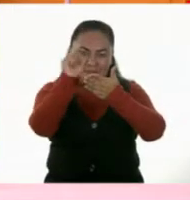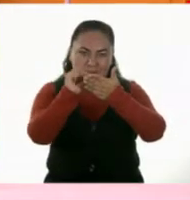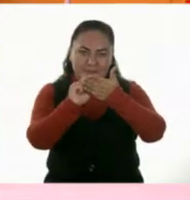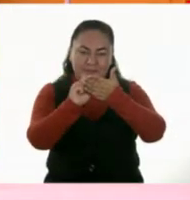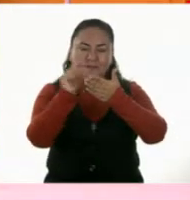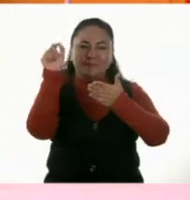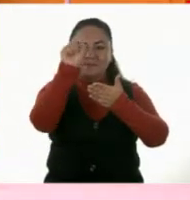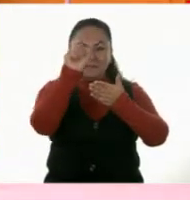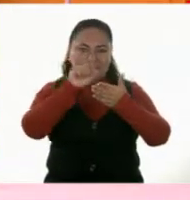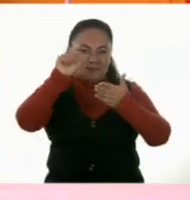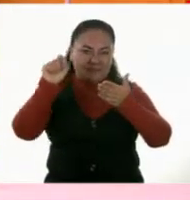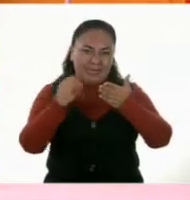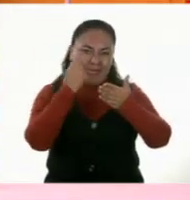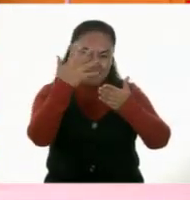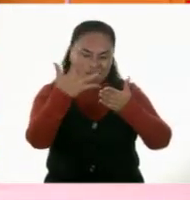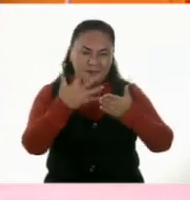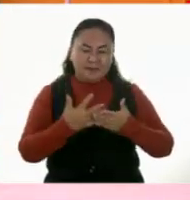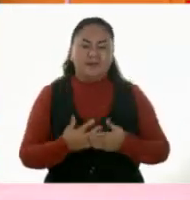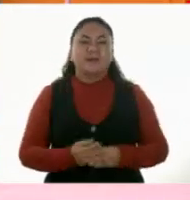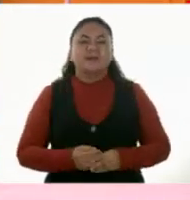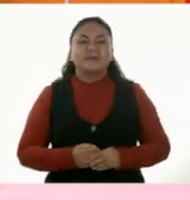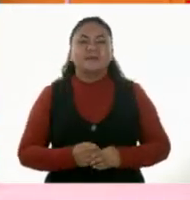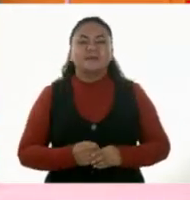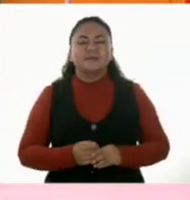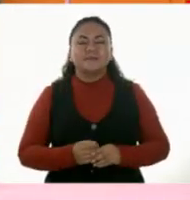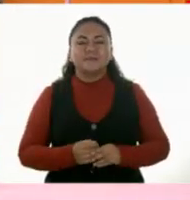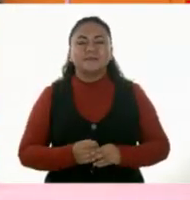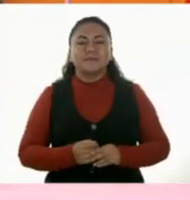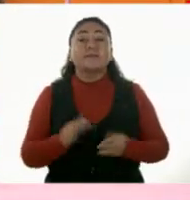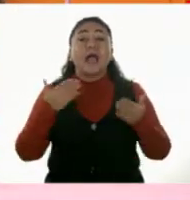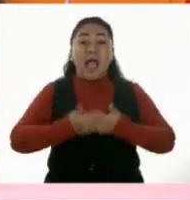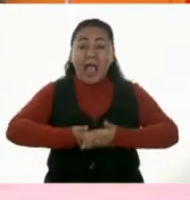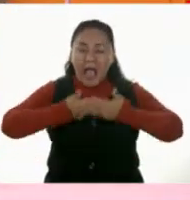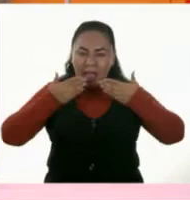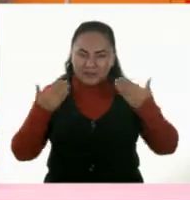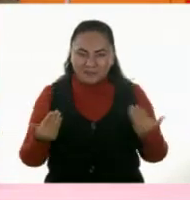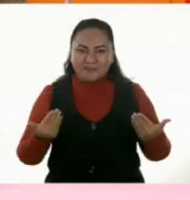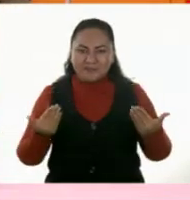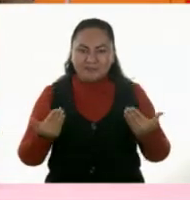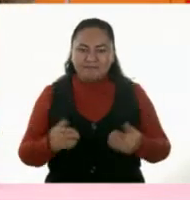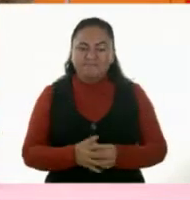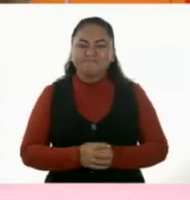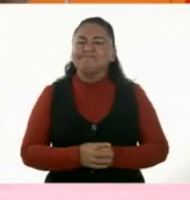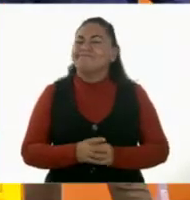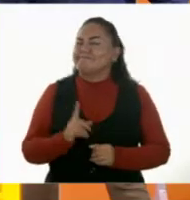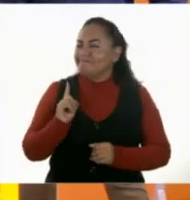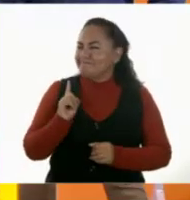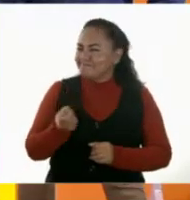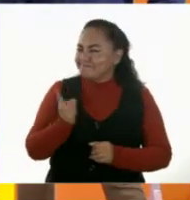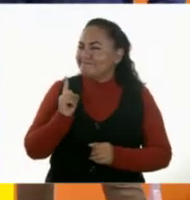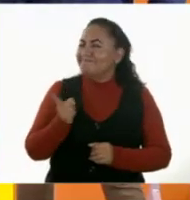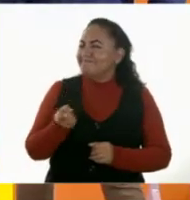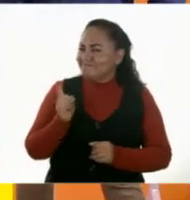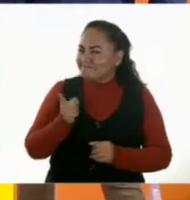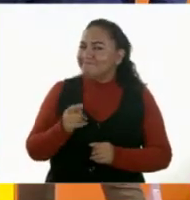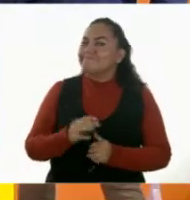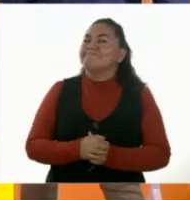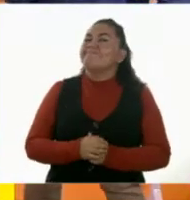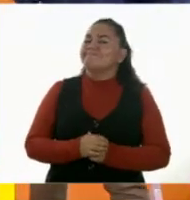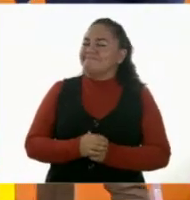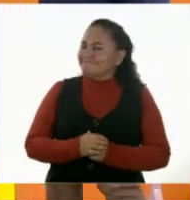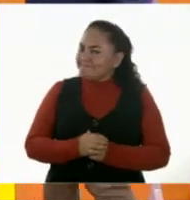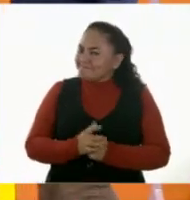decir. Muy bien. Muy bien. Y ahora sí. Ajá. Con que sí.